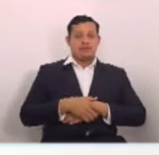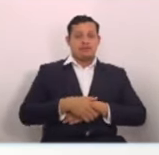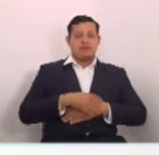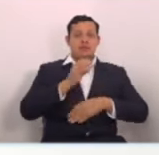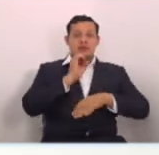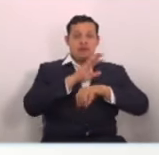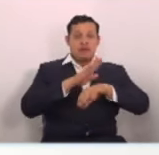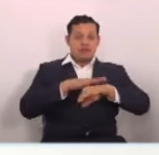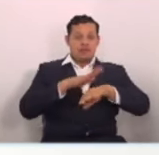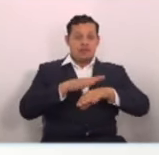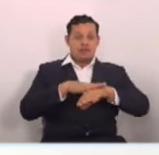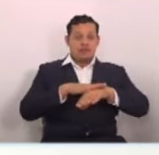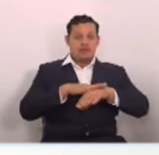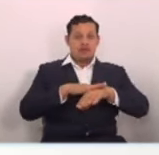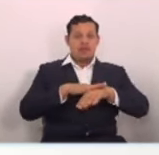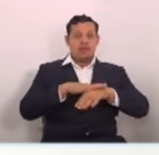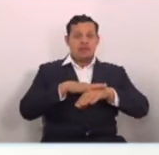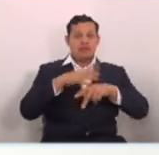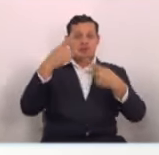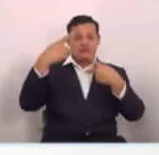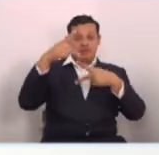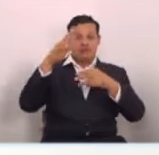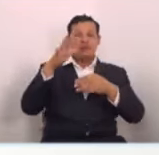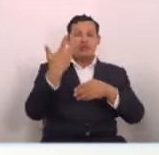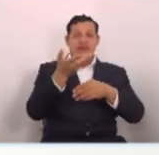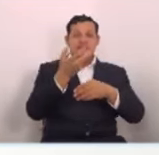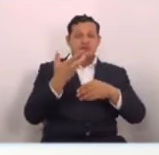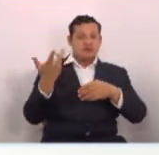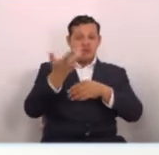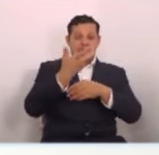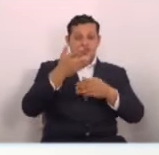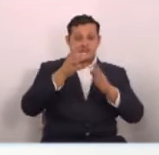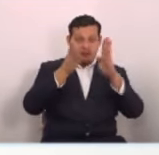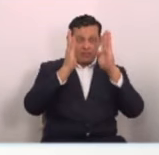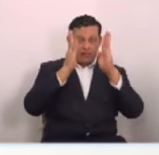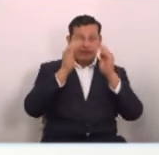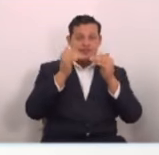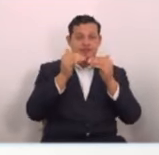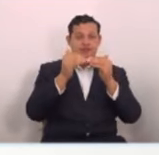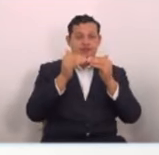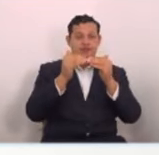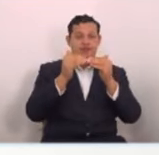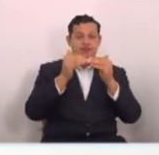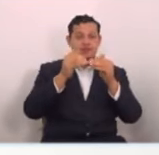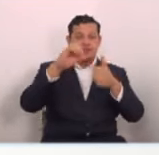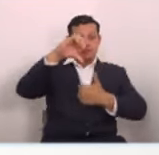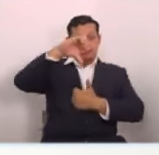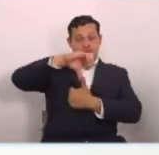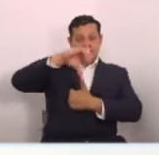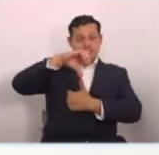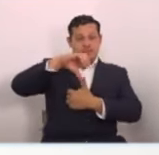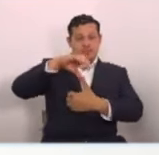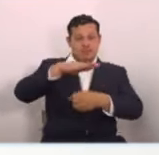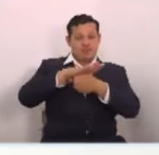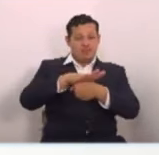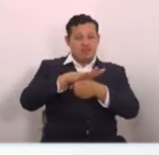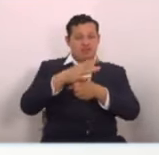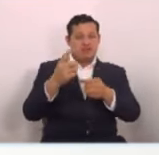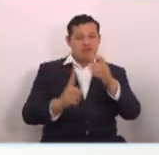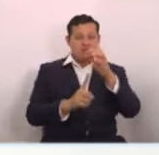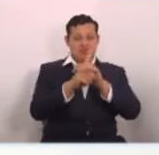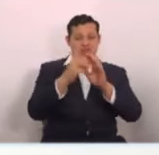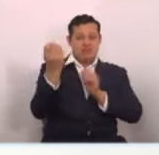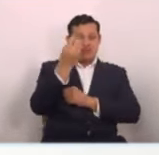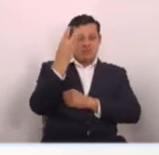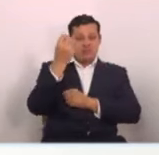alerta roja a nivel nacional debido a las lluvias de temporal causadas por bajas precipitaciones sobre Centroamérica. Ante cualquier emergencia,